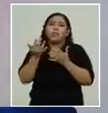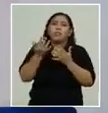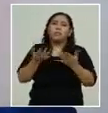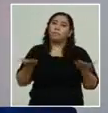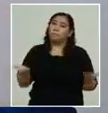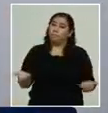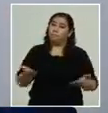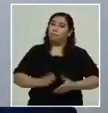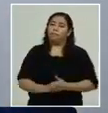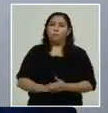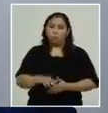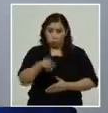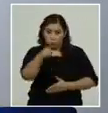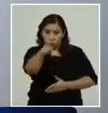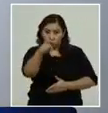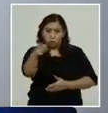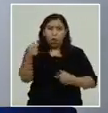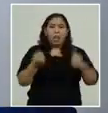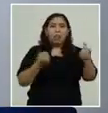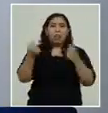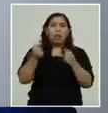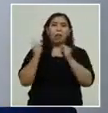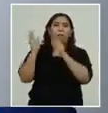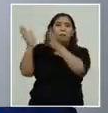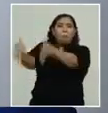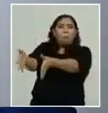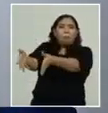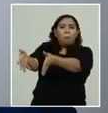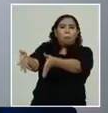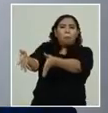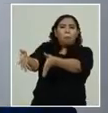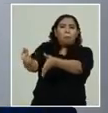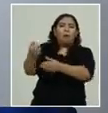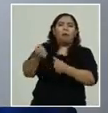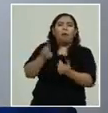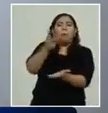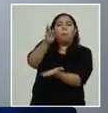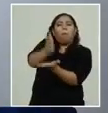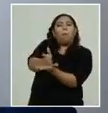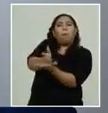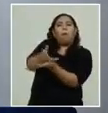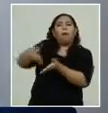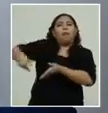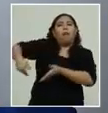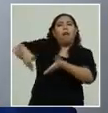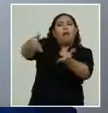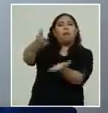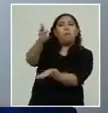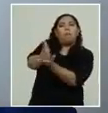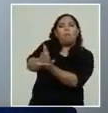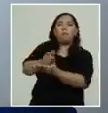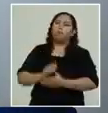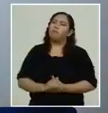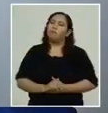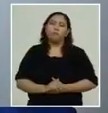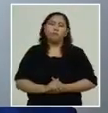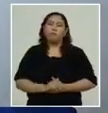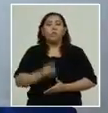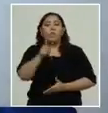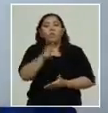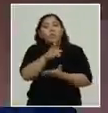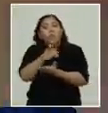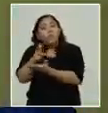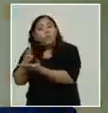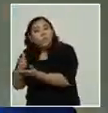si usted está caminando, deambulando por la calle, trate de hacer un espacio cuanto antes para que puedan pasar